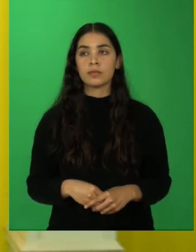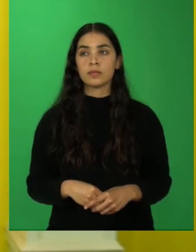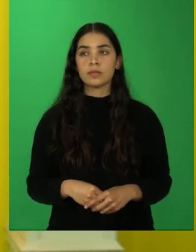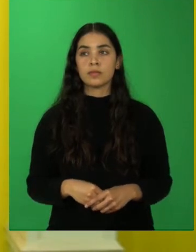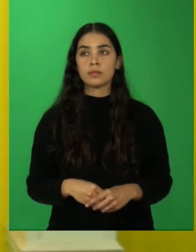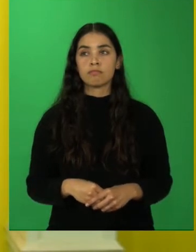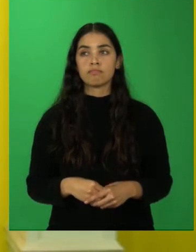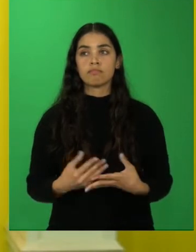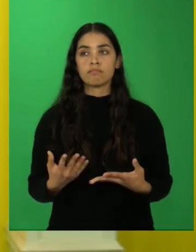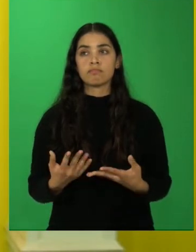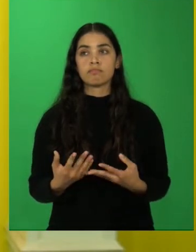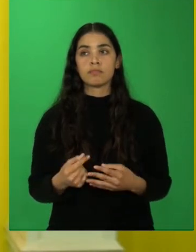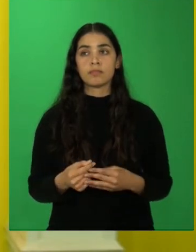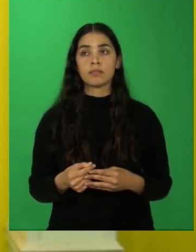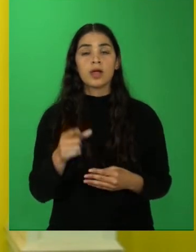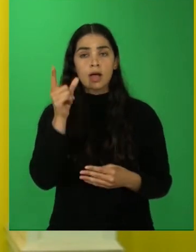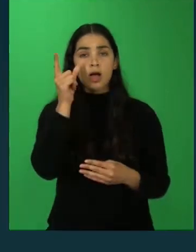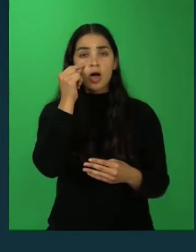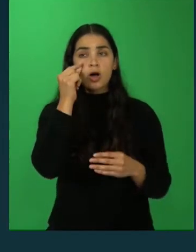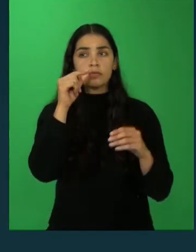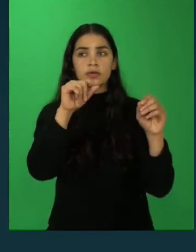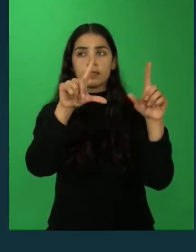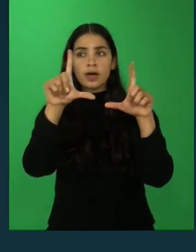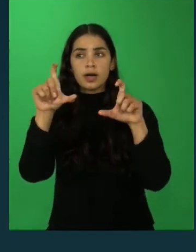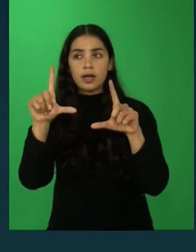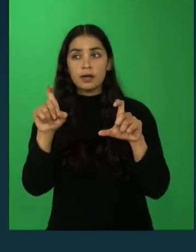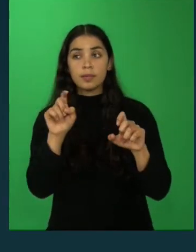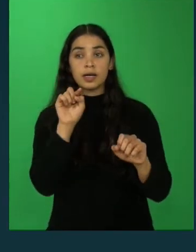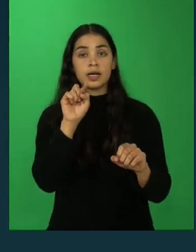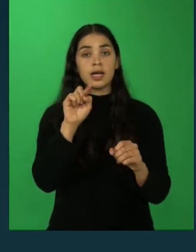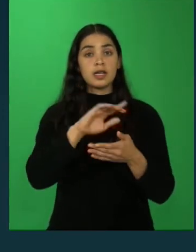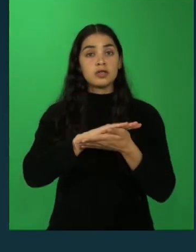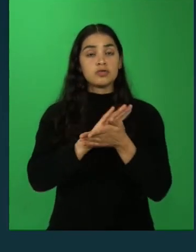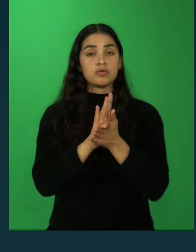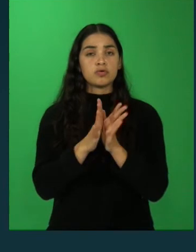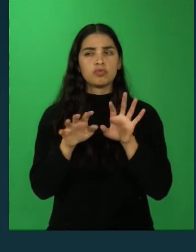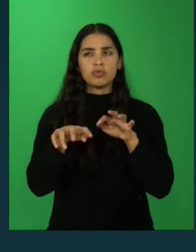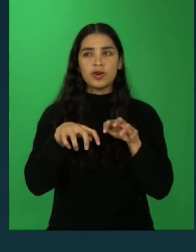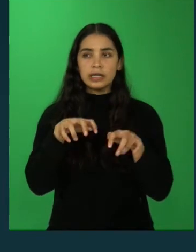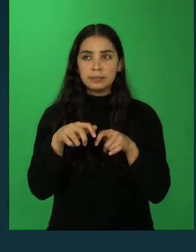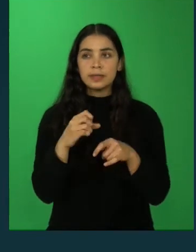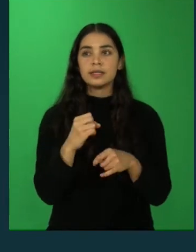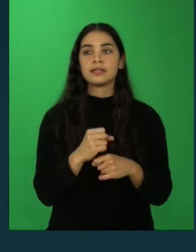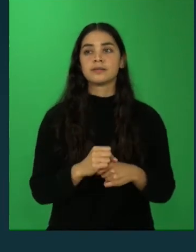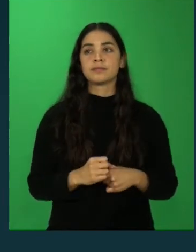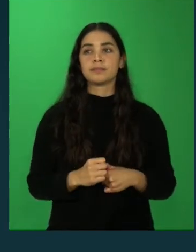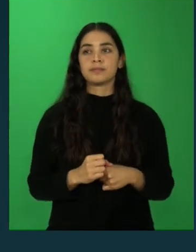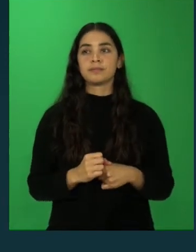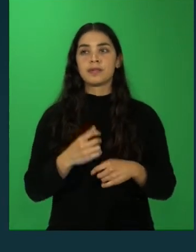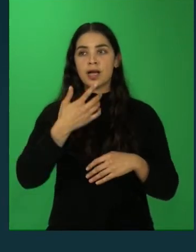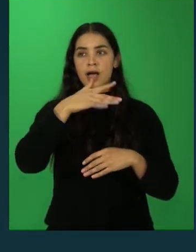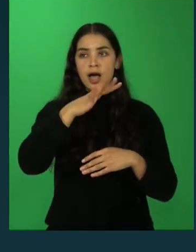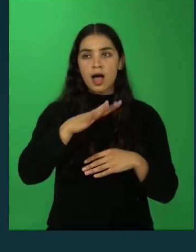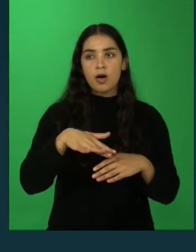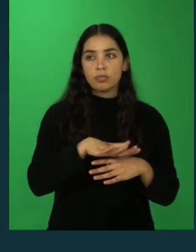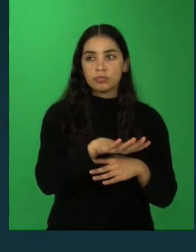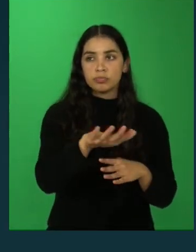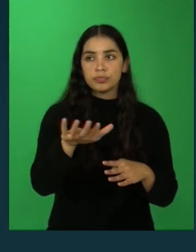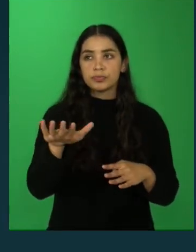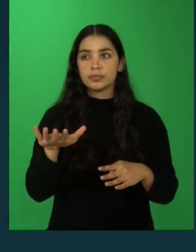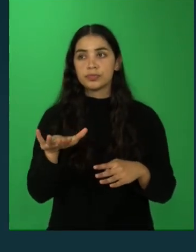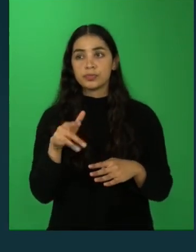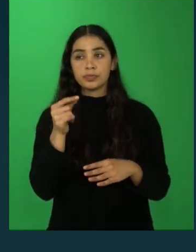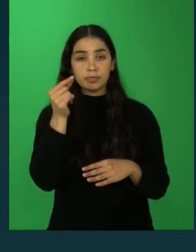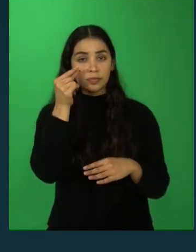La biodiversidad. En ellos encontramos especies de tipo marino, como por ejemplo el pingüino. Tenemos